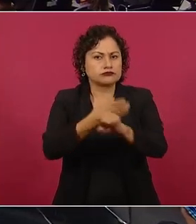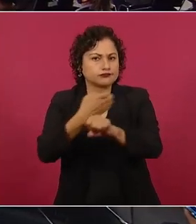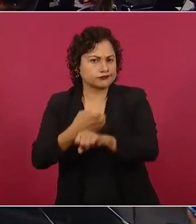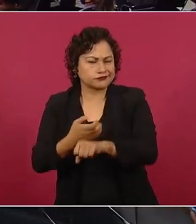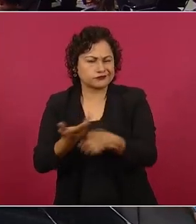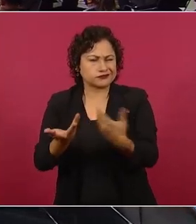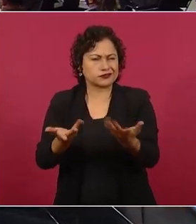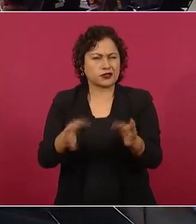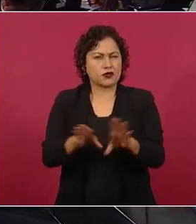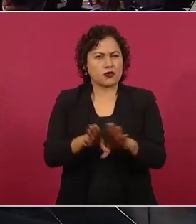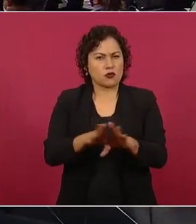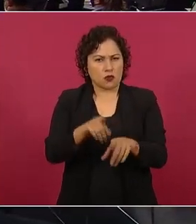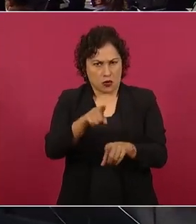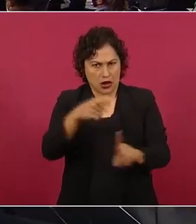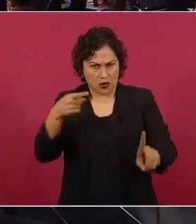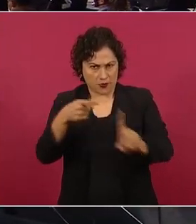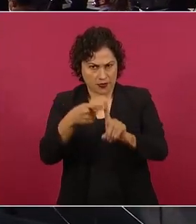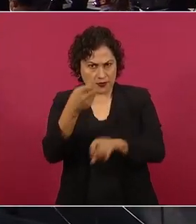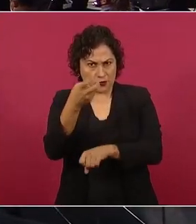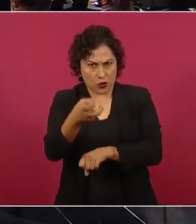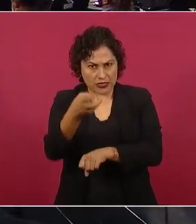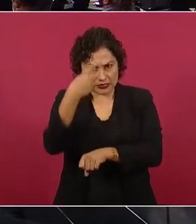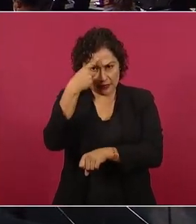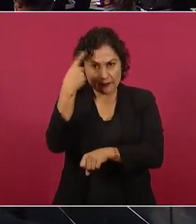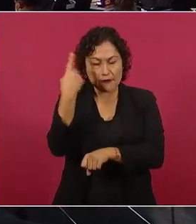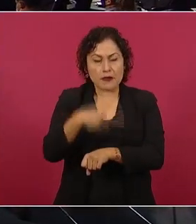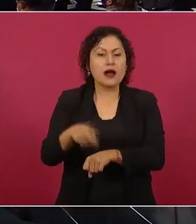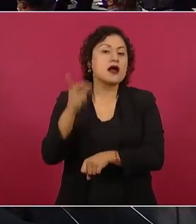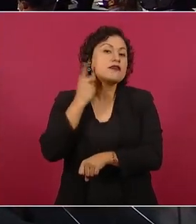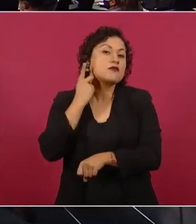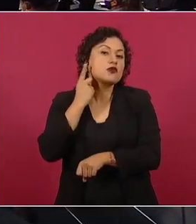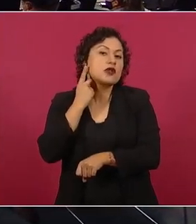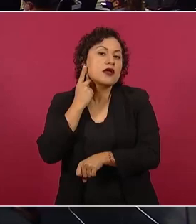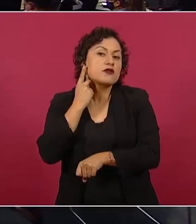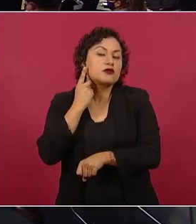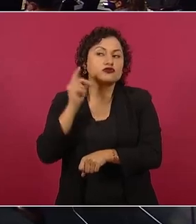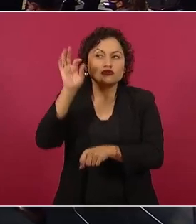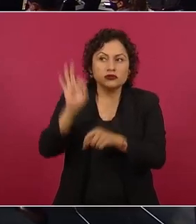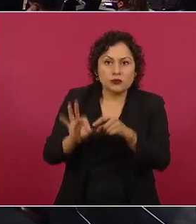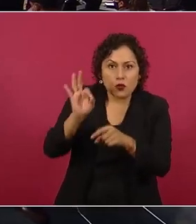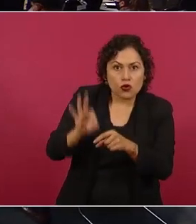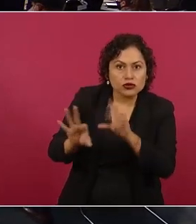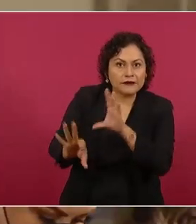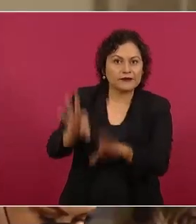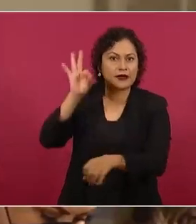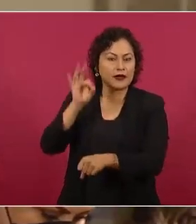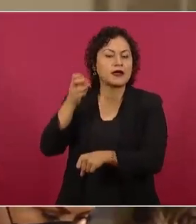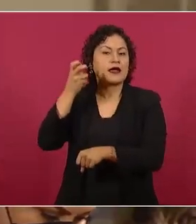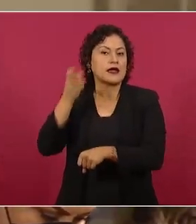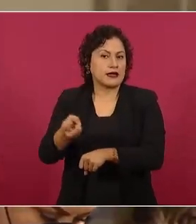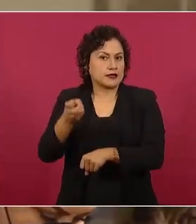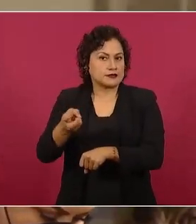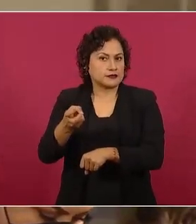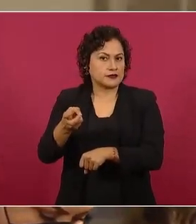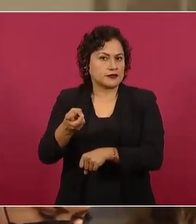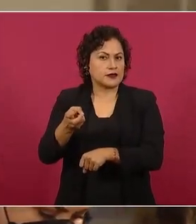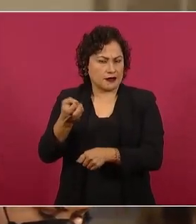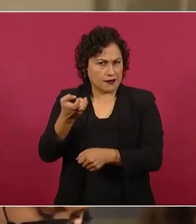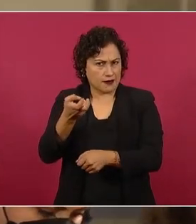eliminar los pluriluminales para perder el equilibrio? Y en otro sentido también se busca también el control